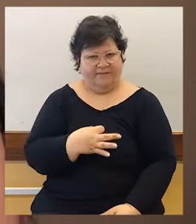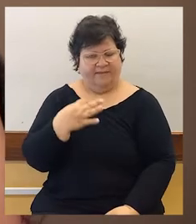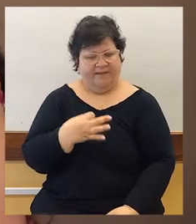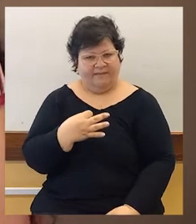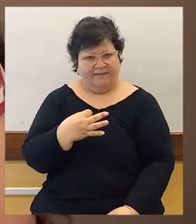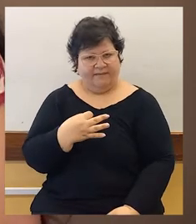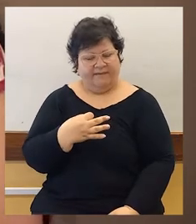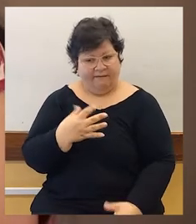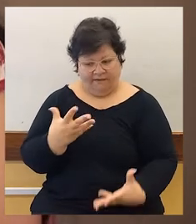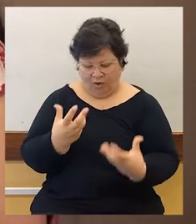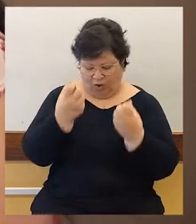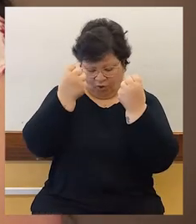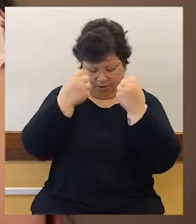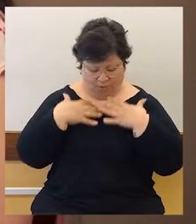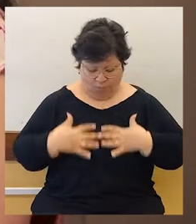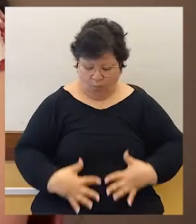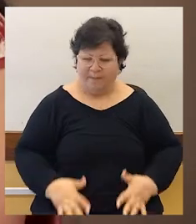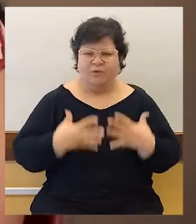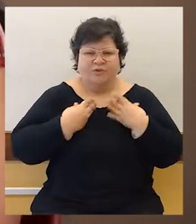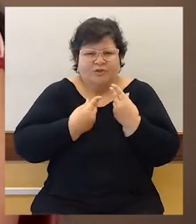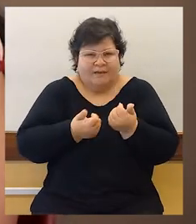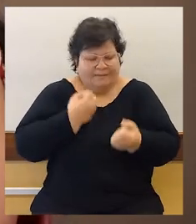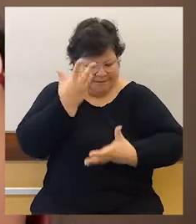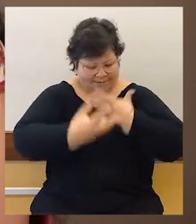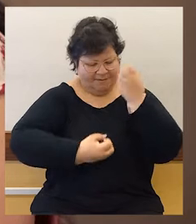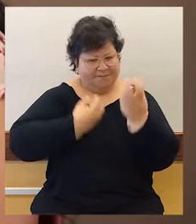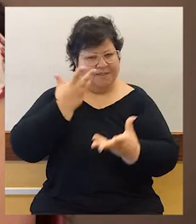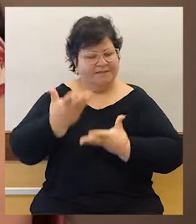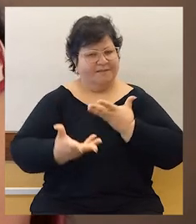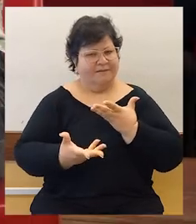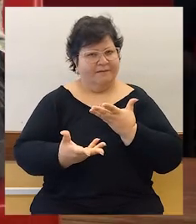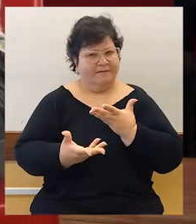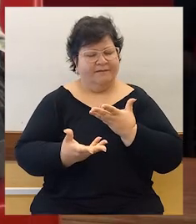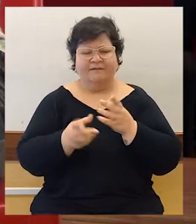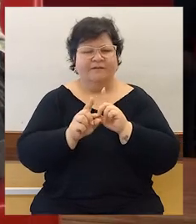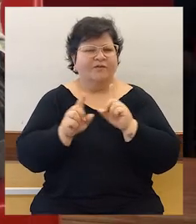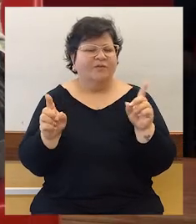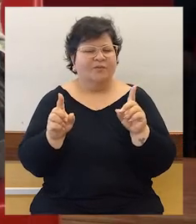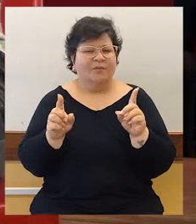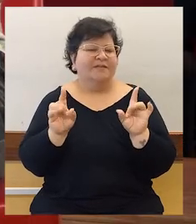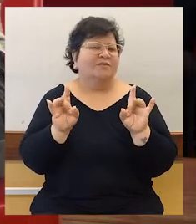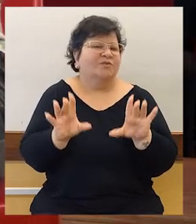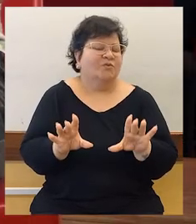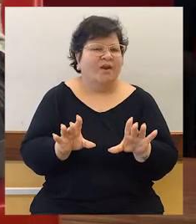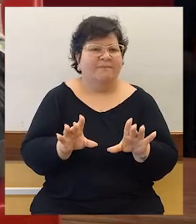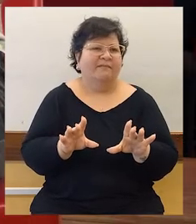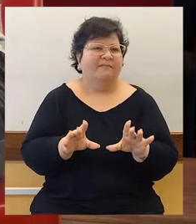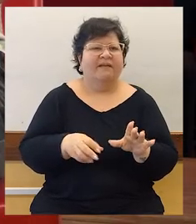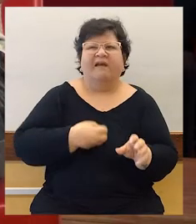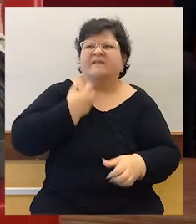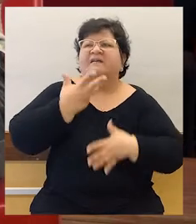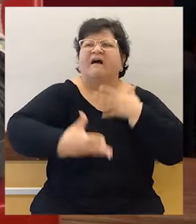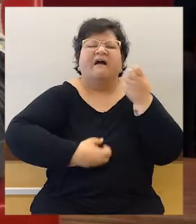con un cuerpo que siente y que se expresa. No solamente con una cuestión catártica de